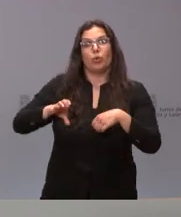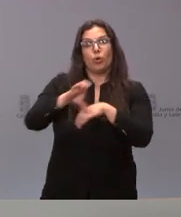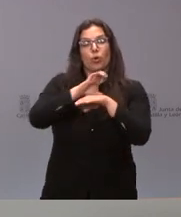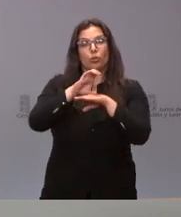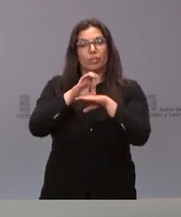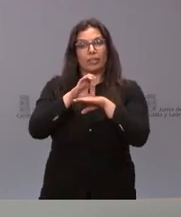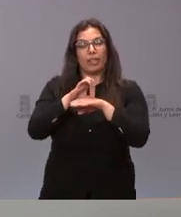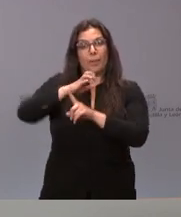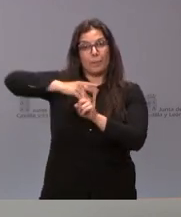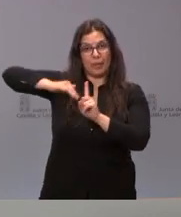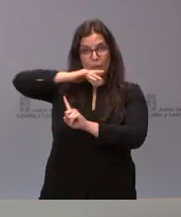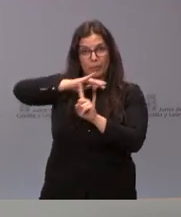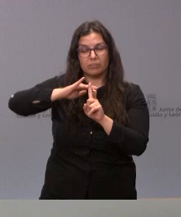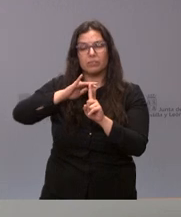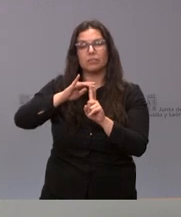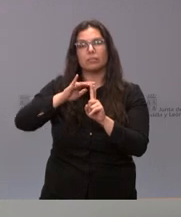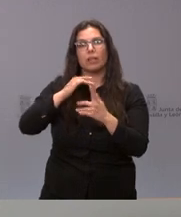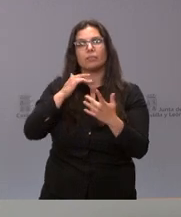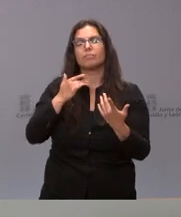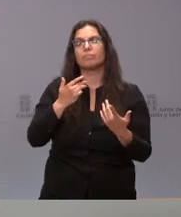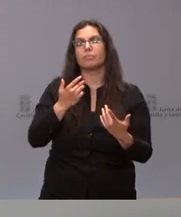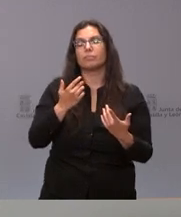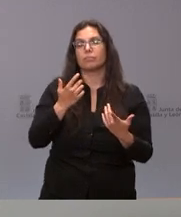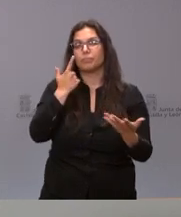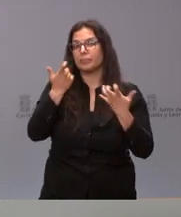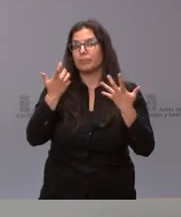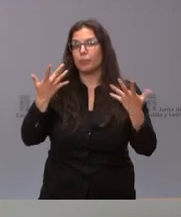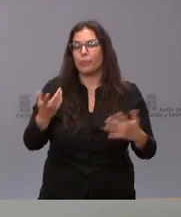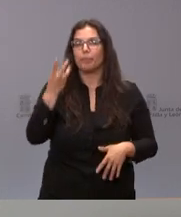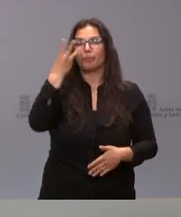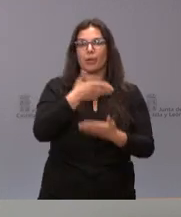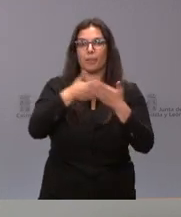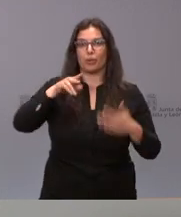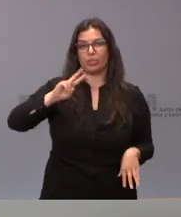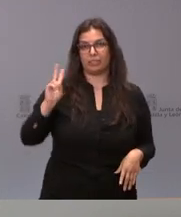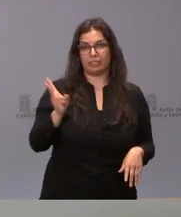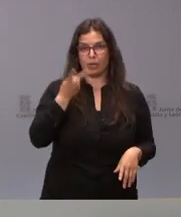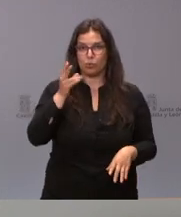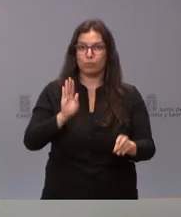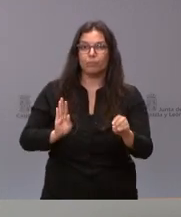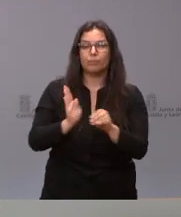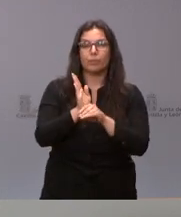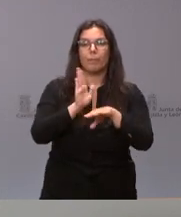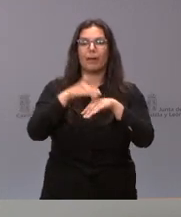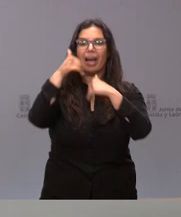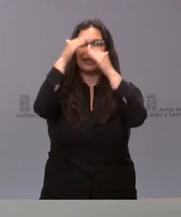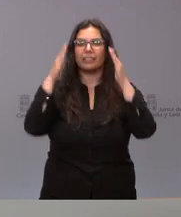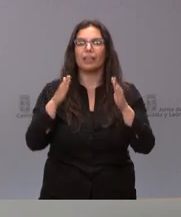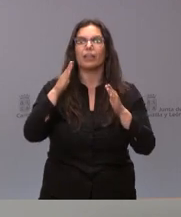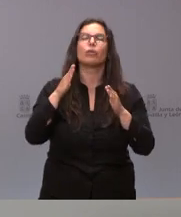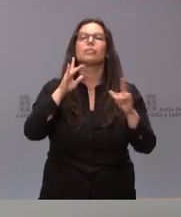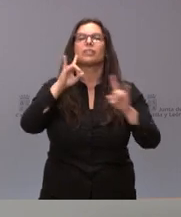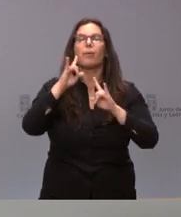de Medio Ambiente, significar 3 millones de euros de inversión para la atención de llamadas del Centro de